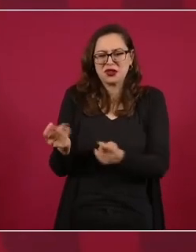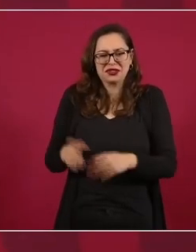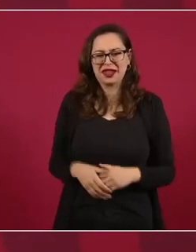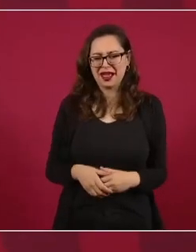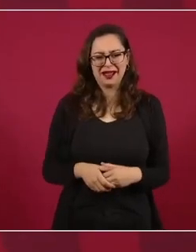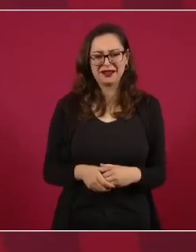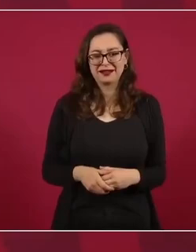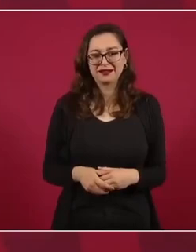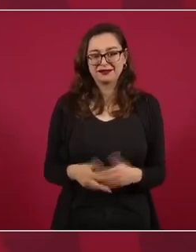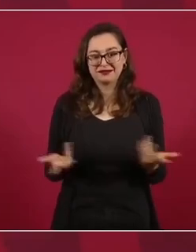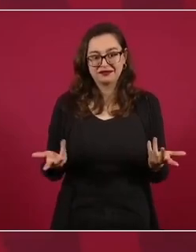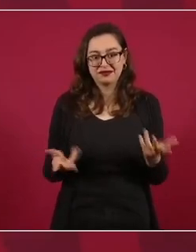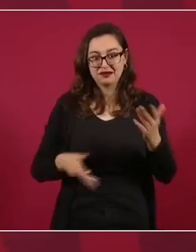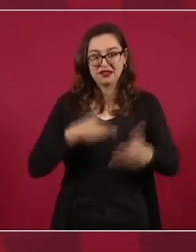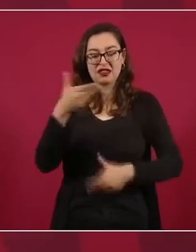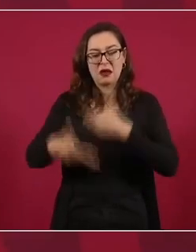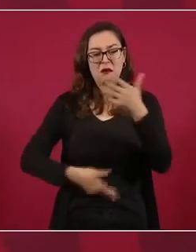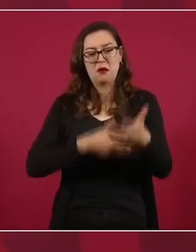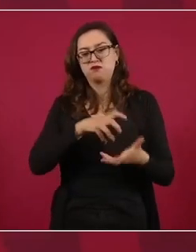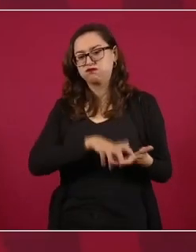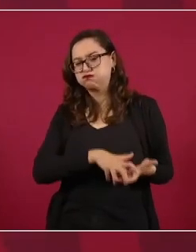los resultados. Los